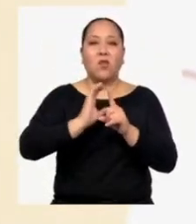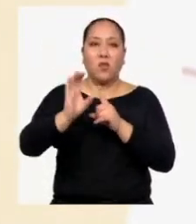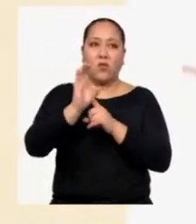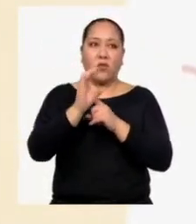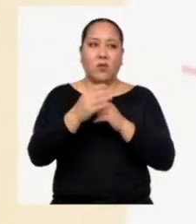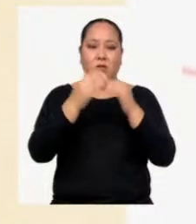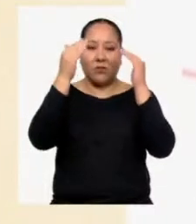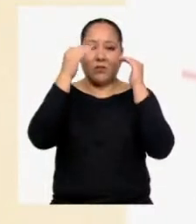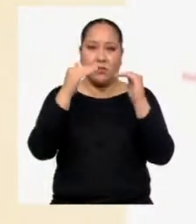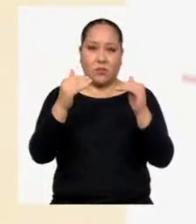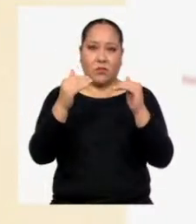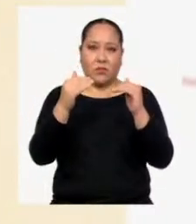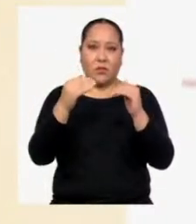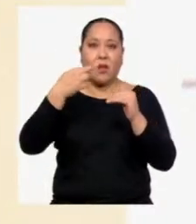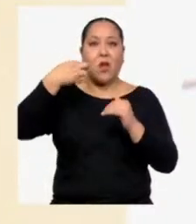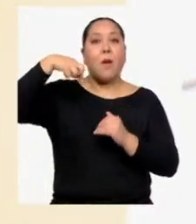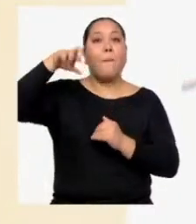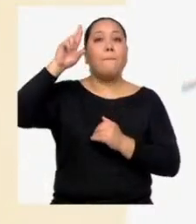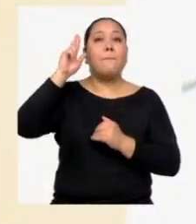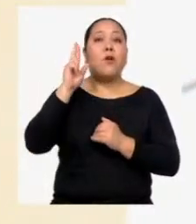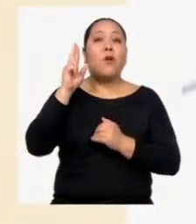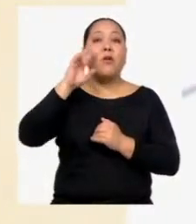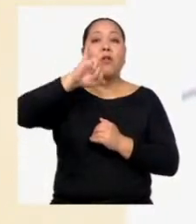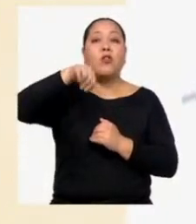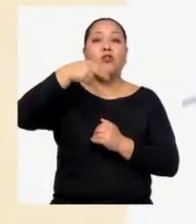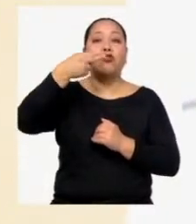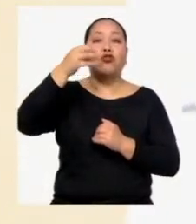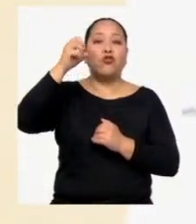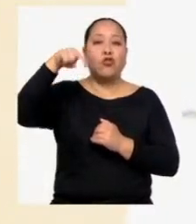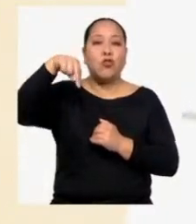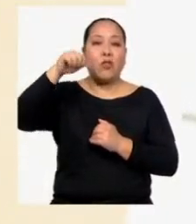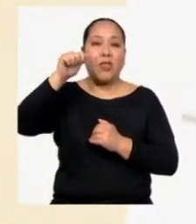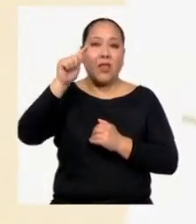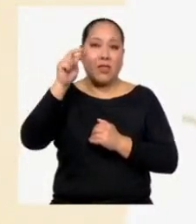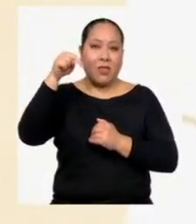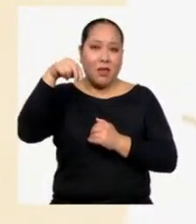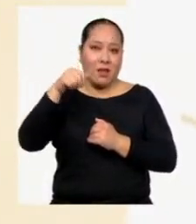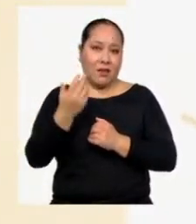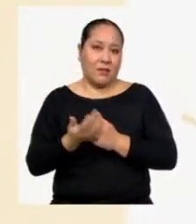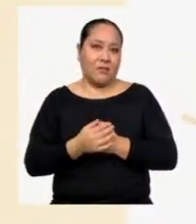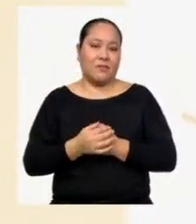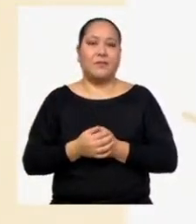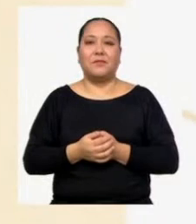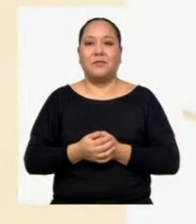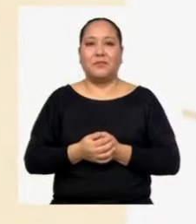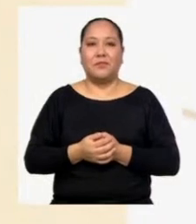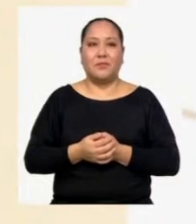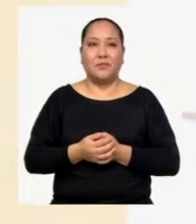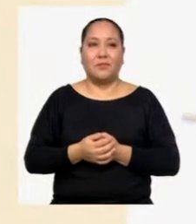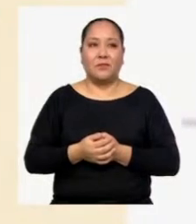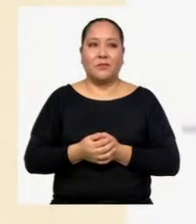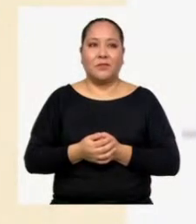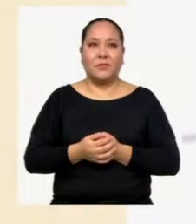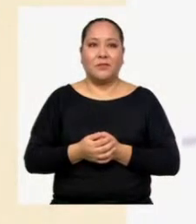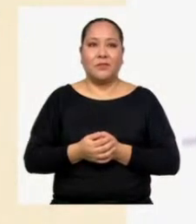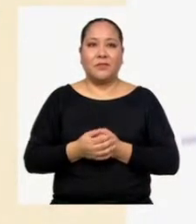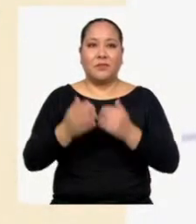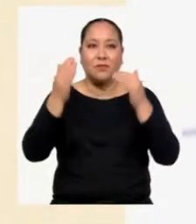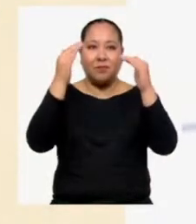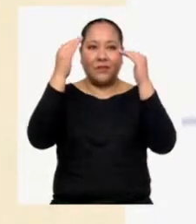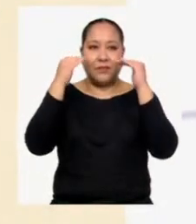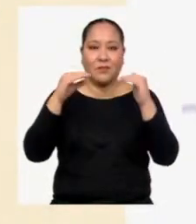Abajo del título, puse quién lo escribió, o sea, yo, por Jonathan. En la entrada,